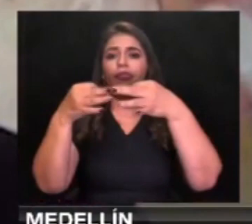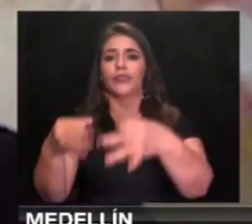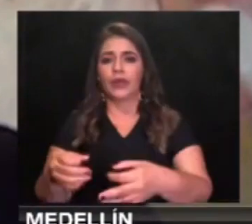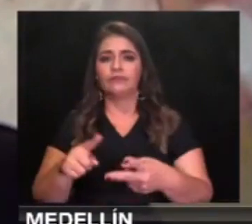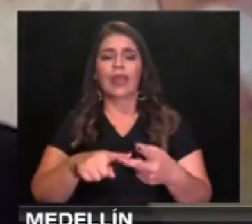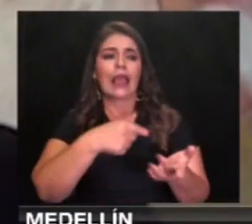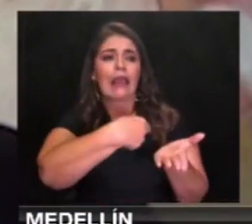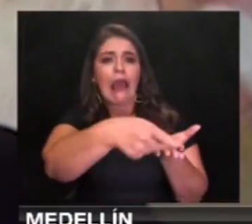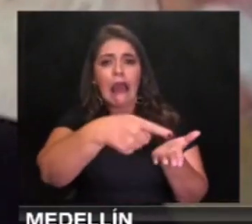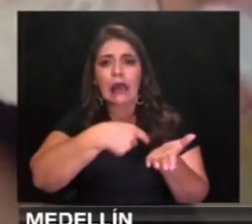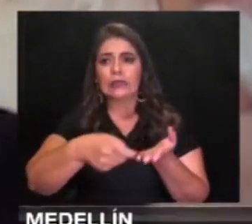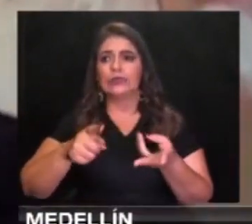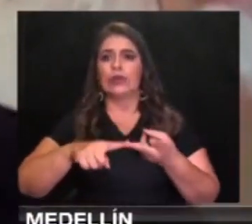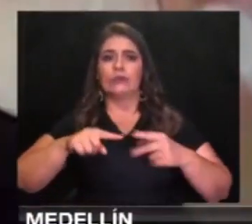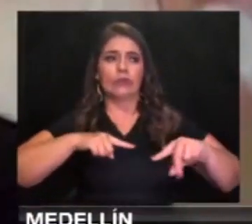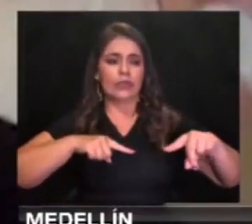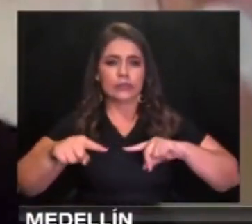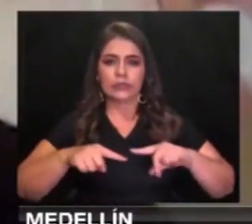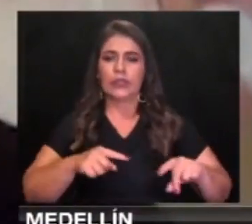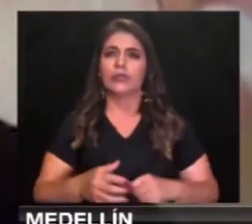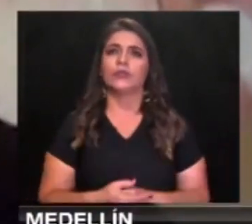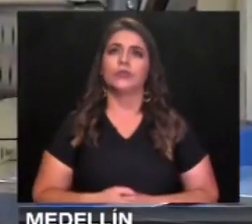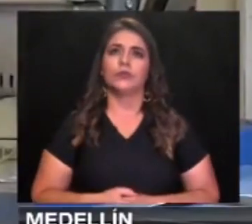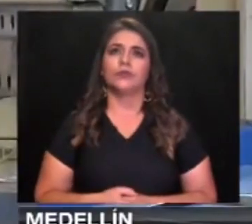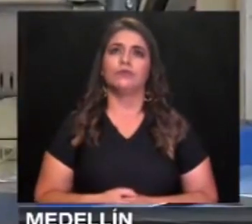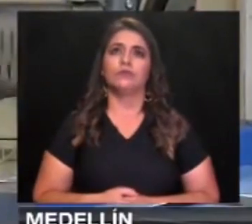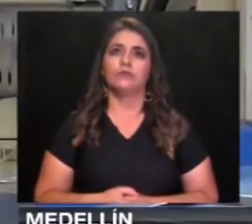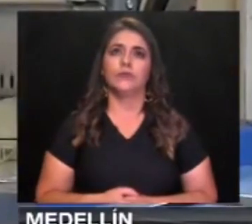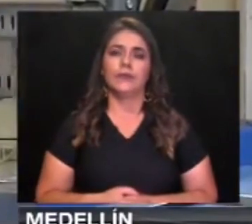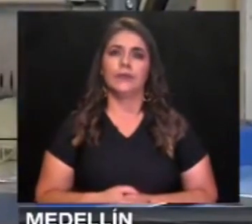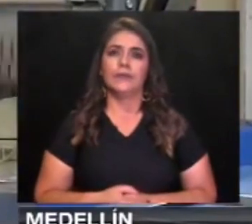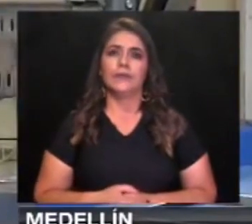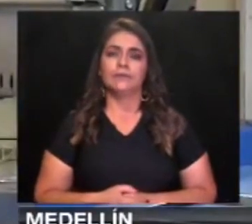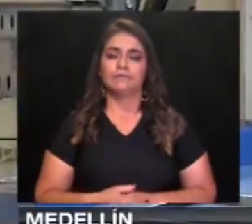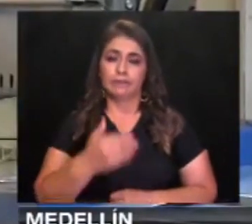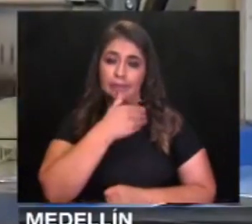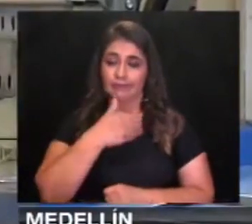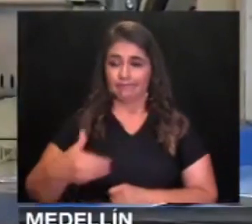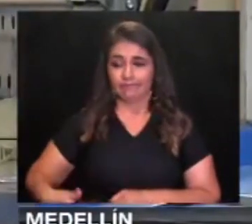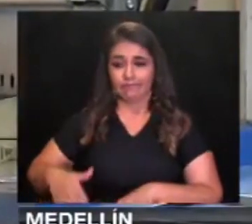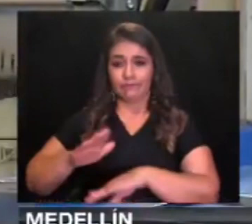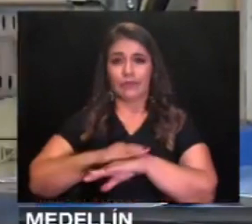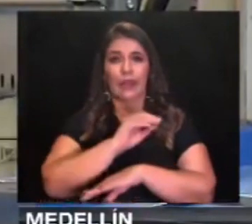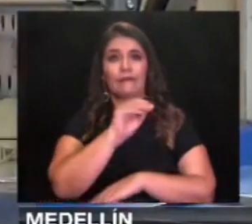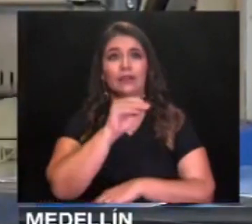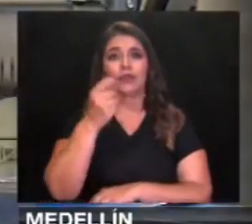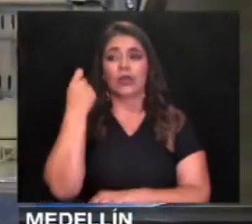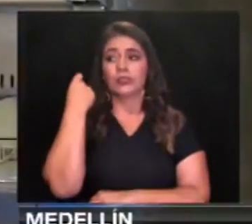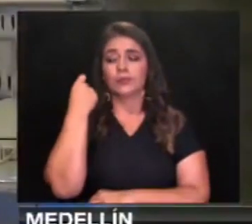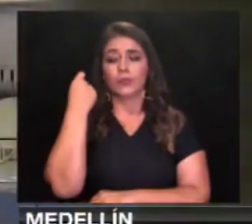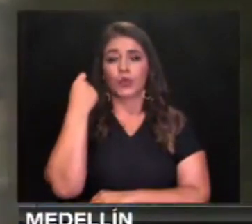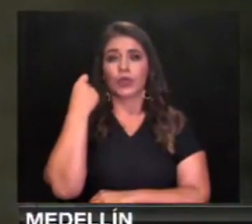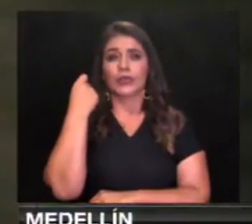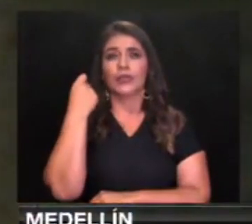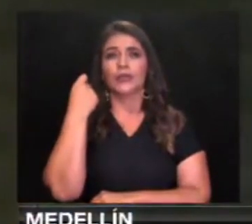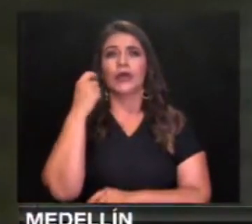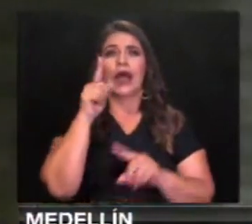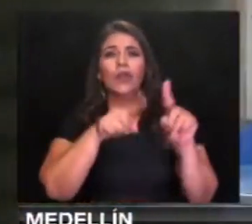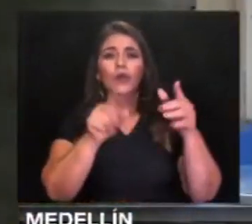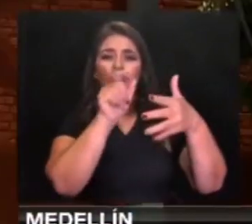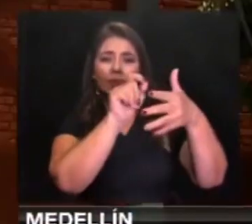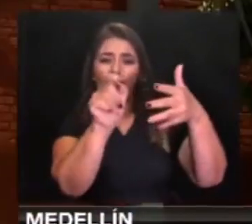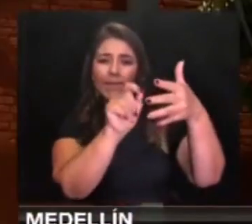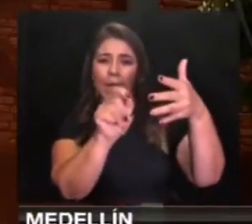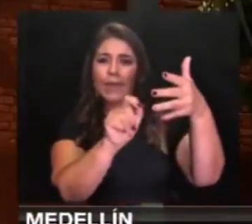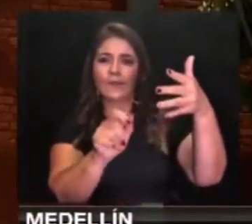gastos de administración que se estimen necesarios. El gobierno nacional redujo recientemente algunos requisitos